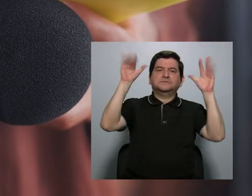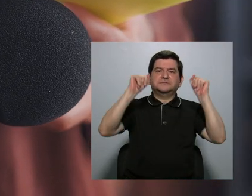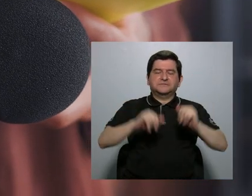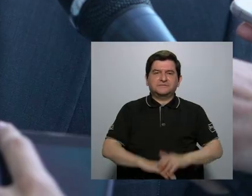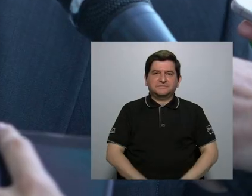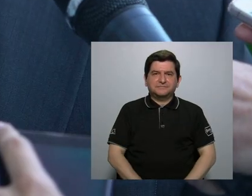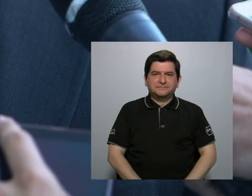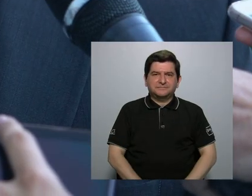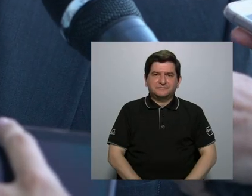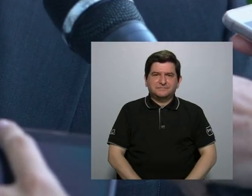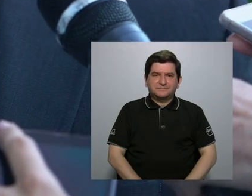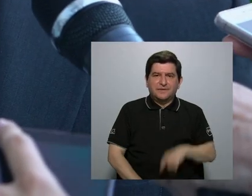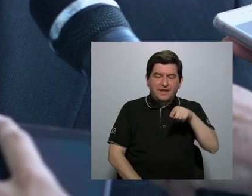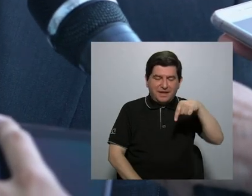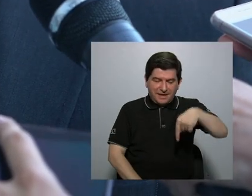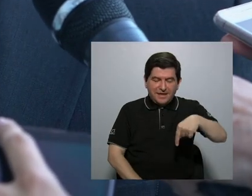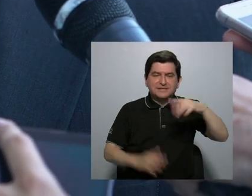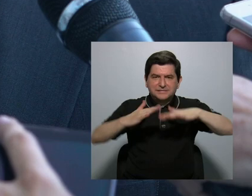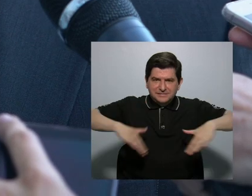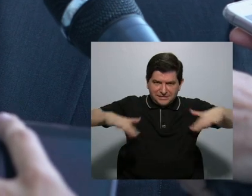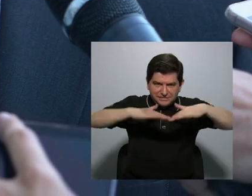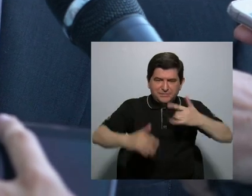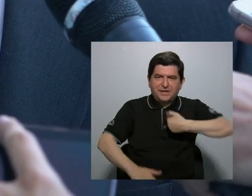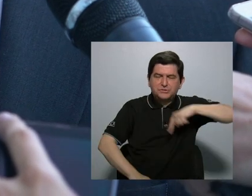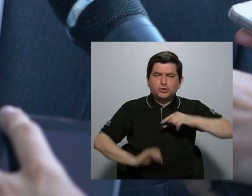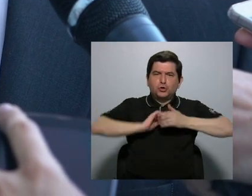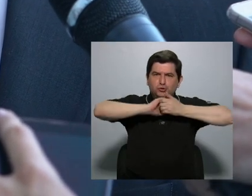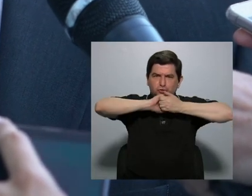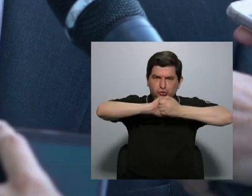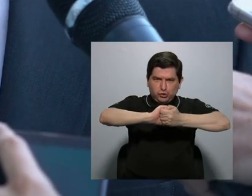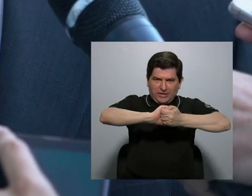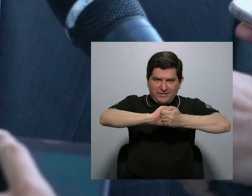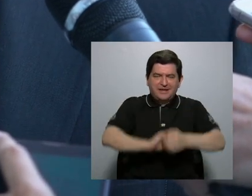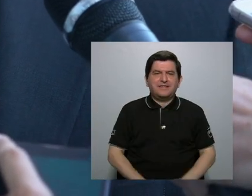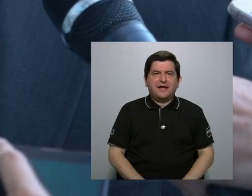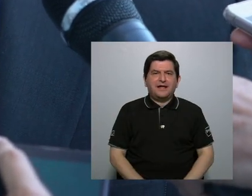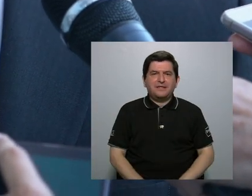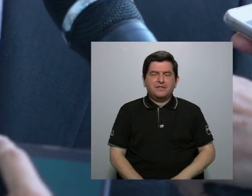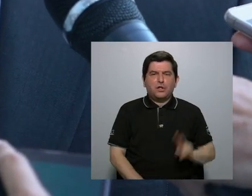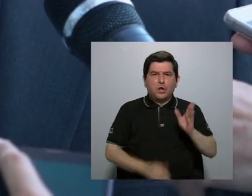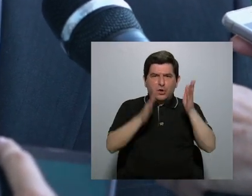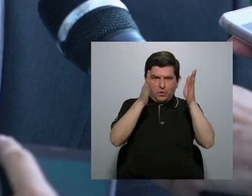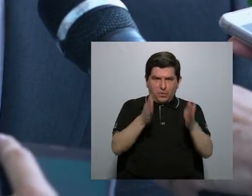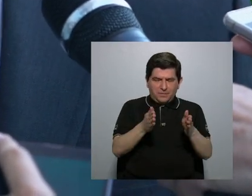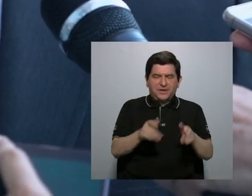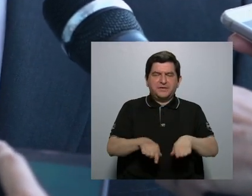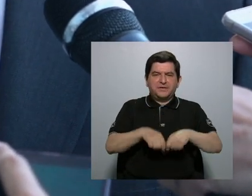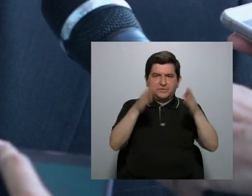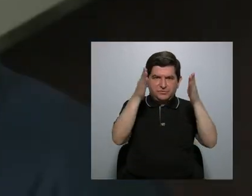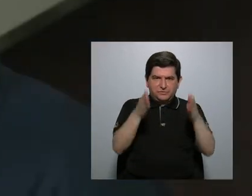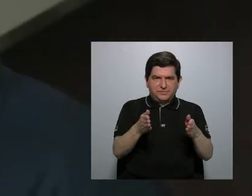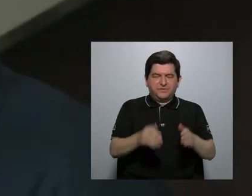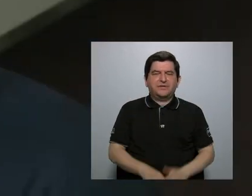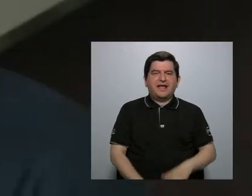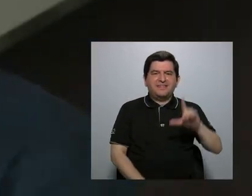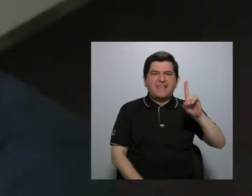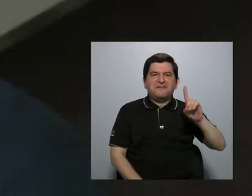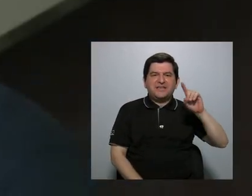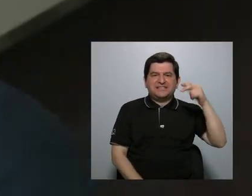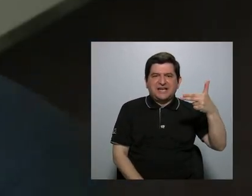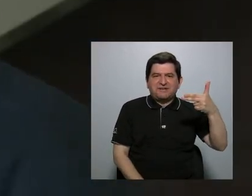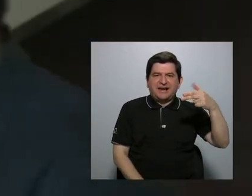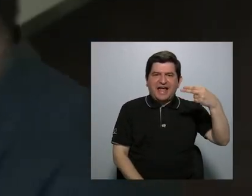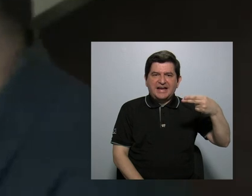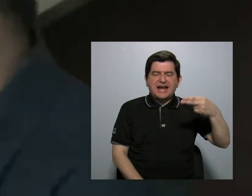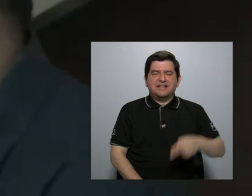Desde este espacio, nos solidarizamos con nuestros colegas, los periodistas David Chavarría